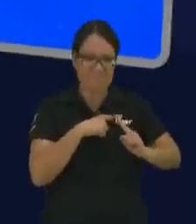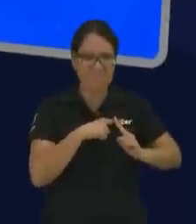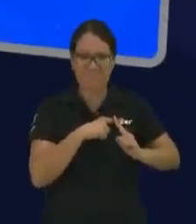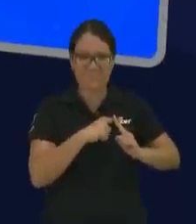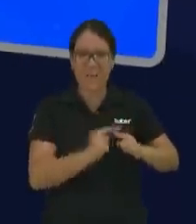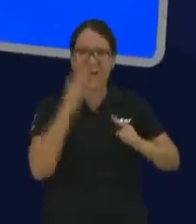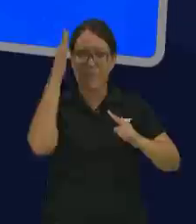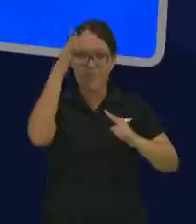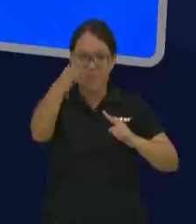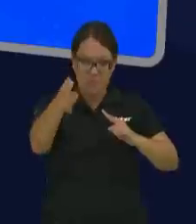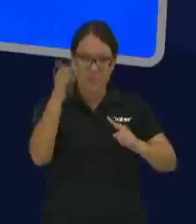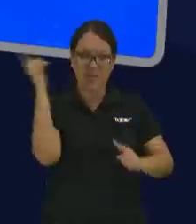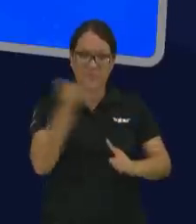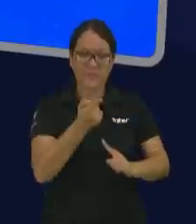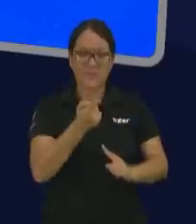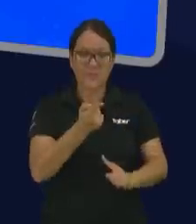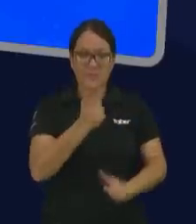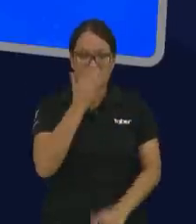biblia